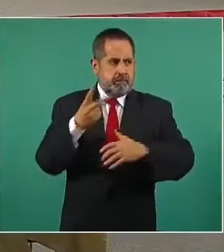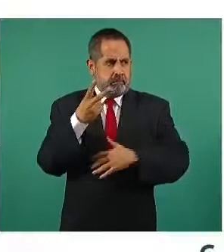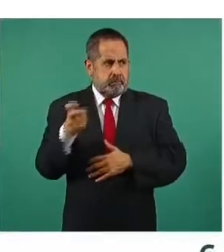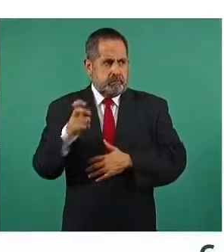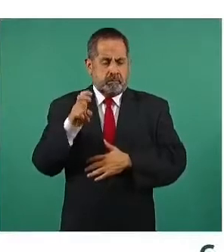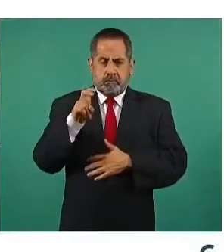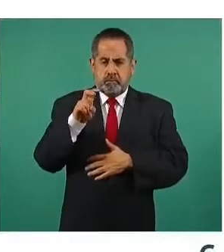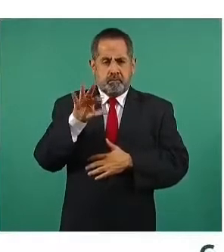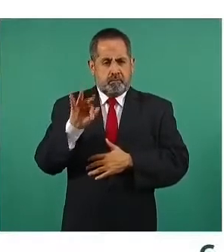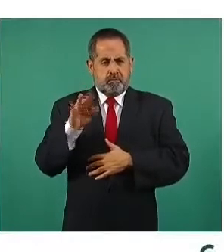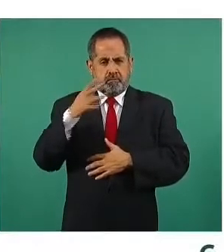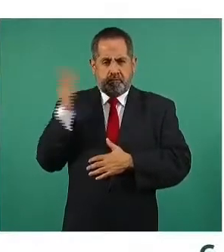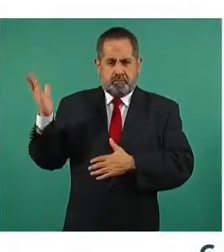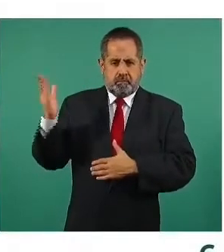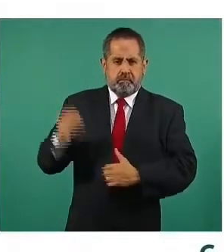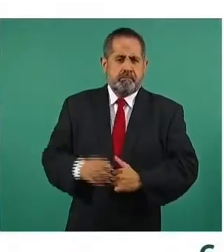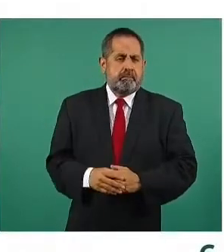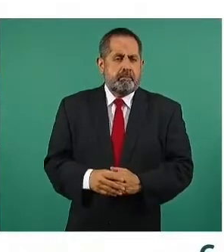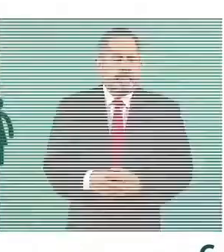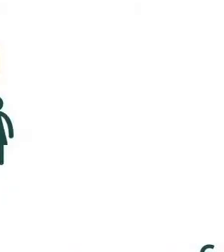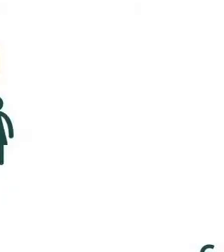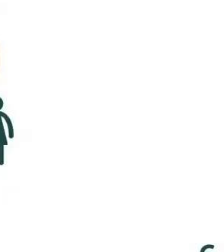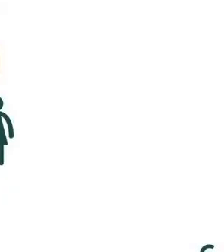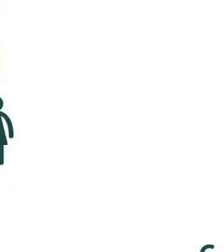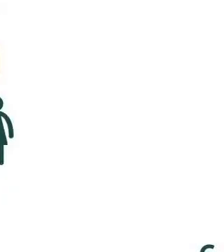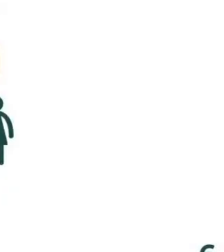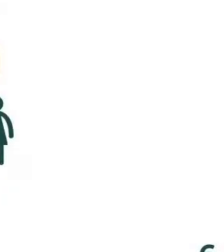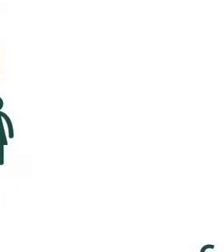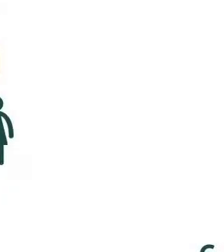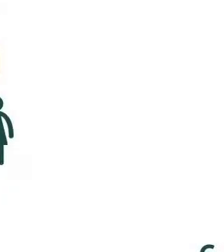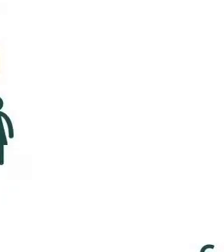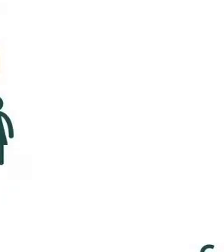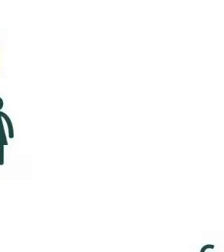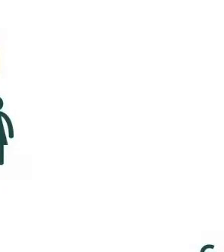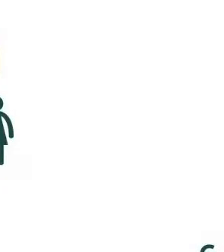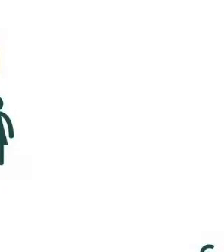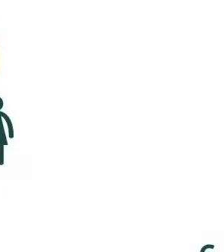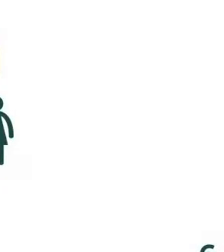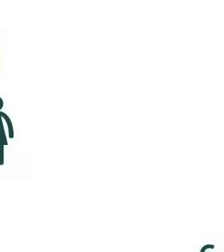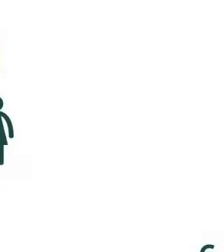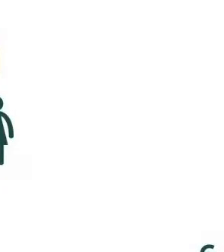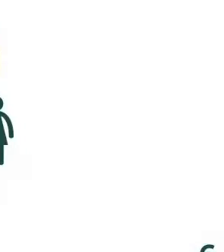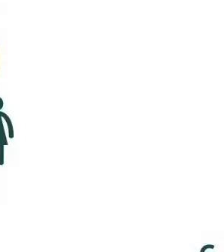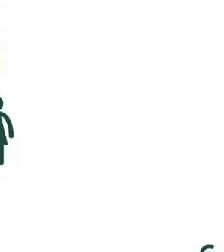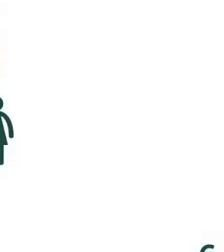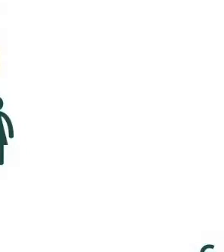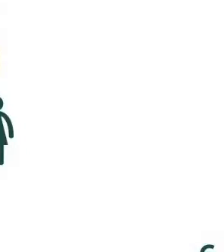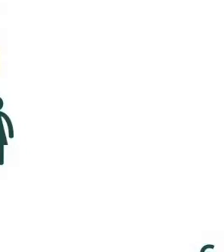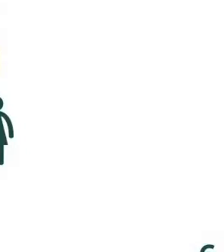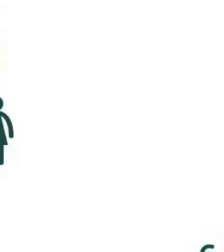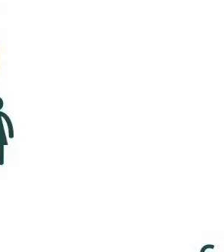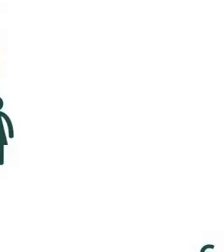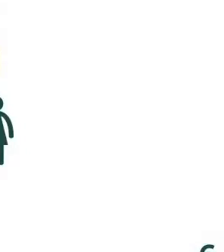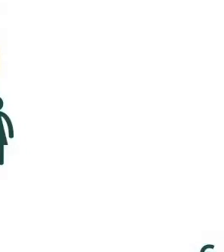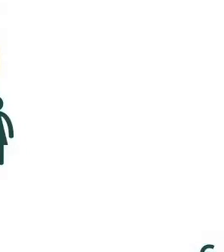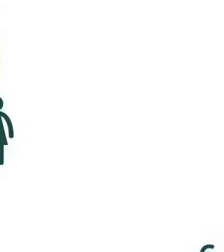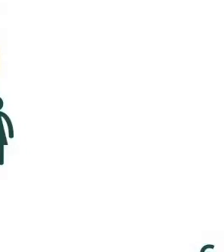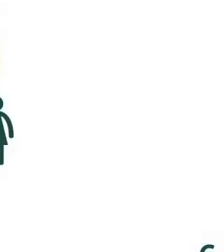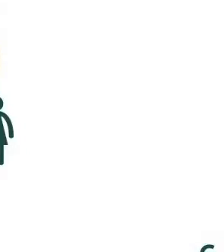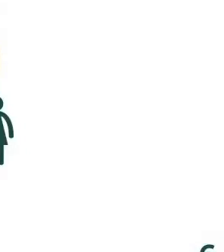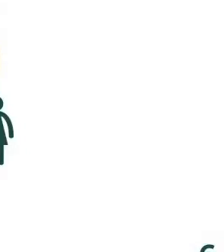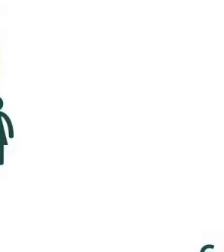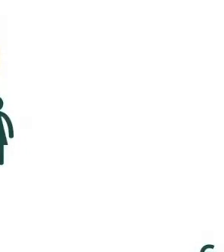regionales para la construcción de paz cuentan con la asistencia constante de las instancias